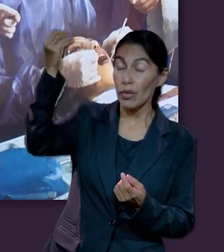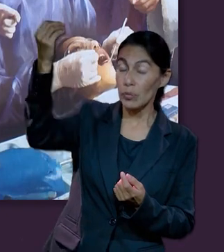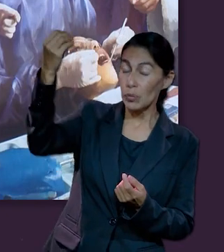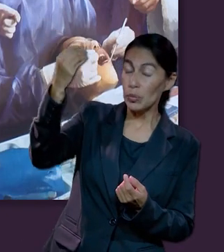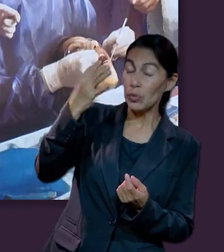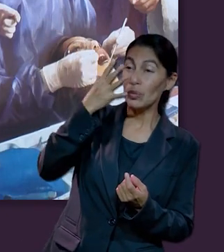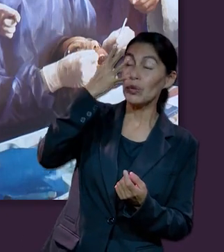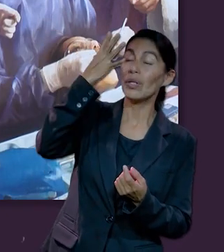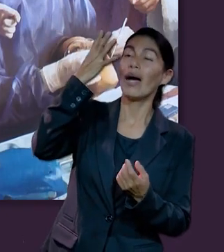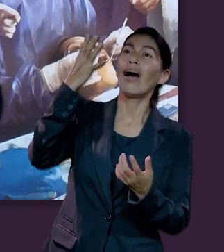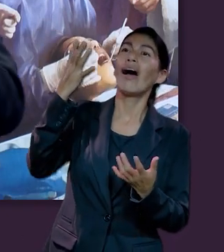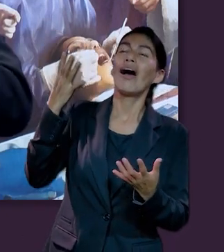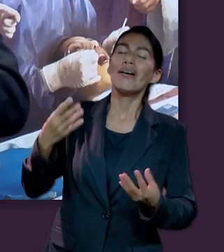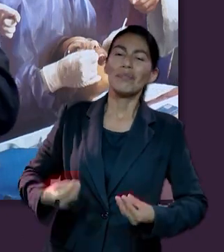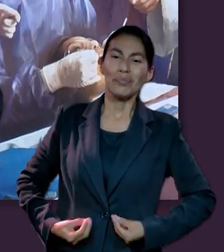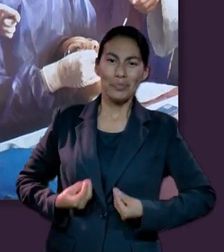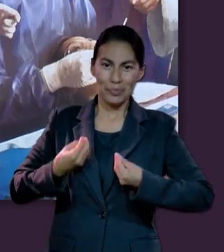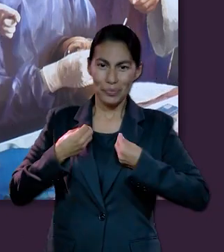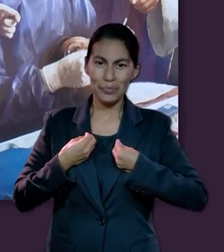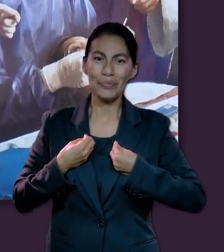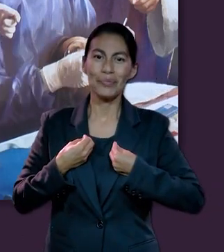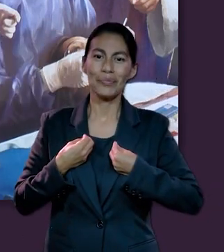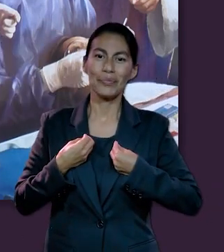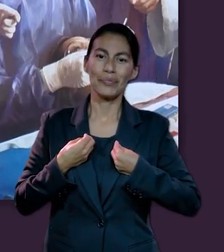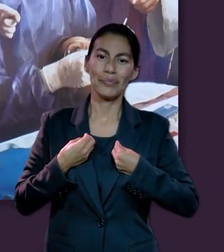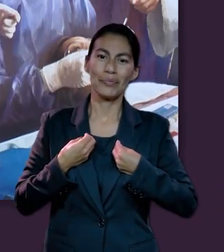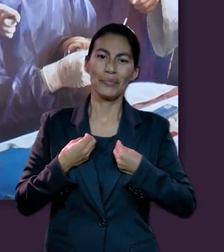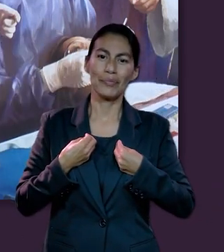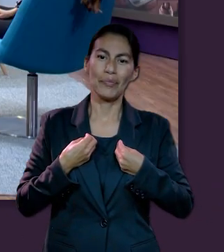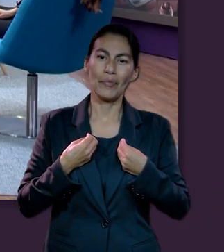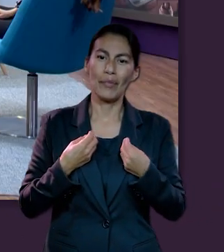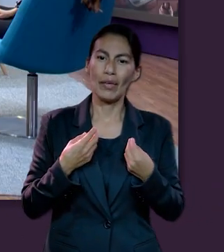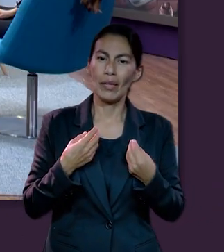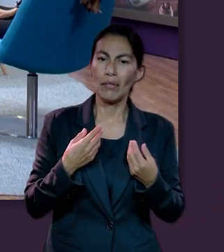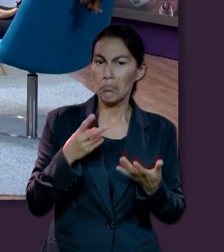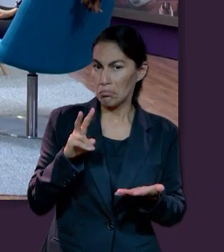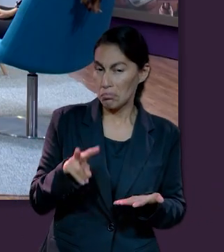desde Dios y que le infunde vida a nosotros.